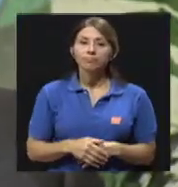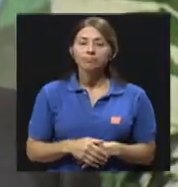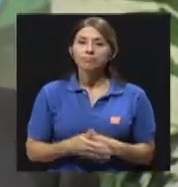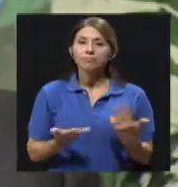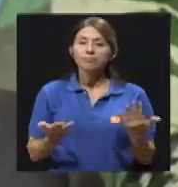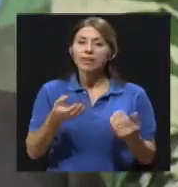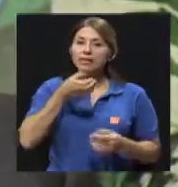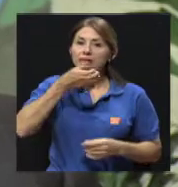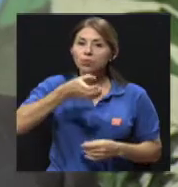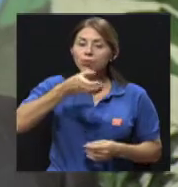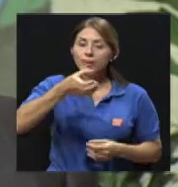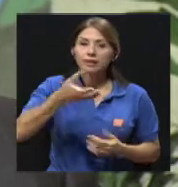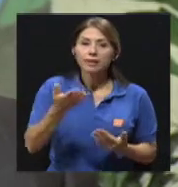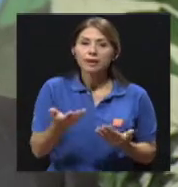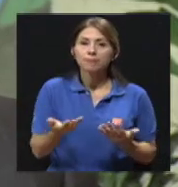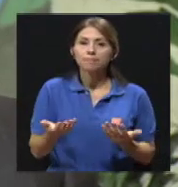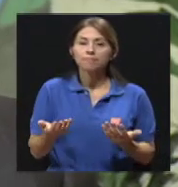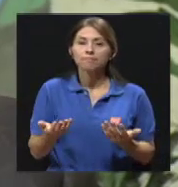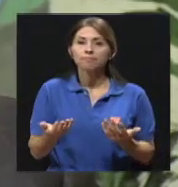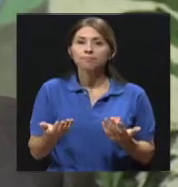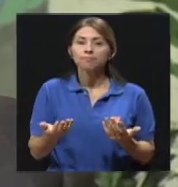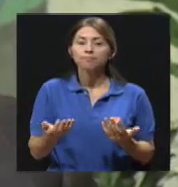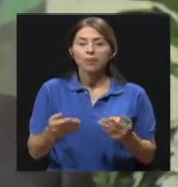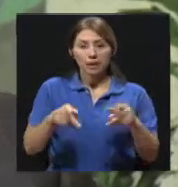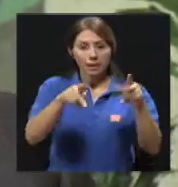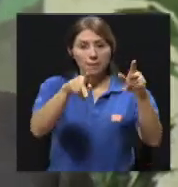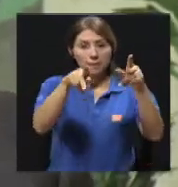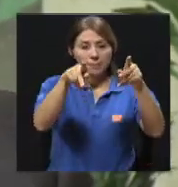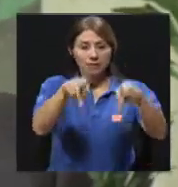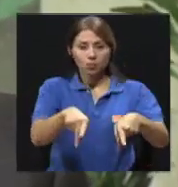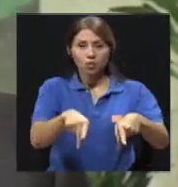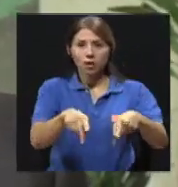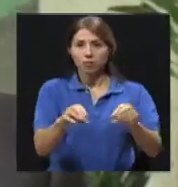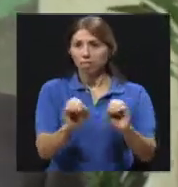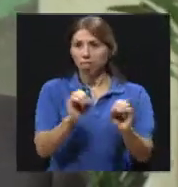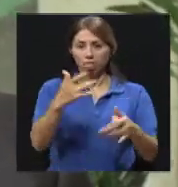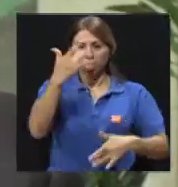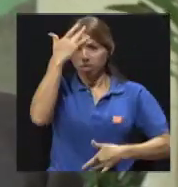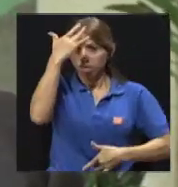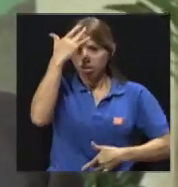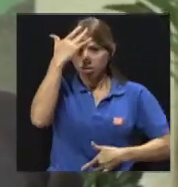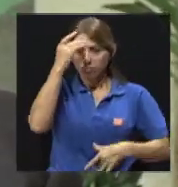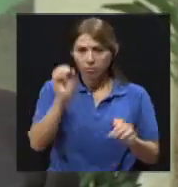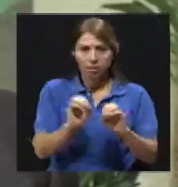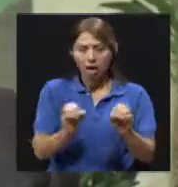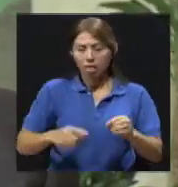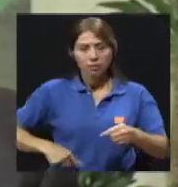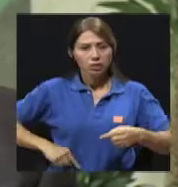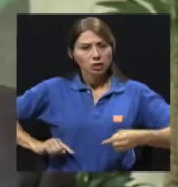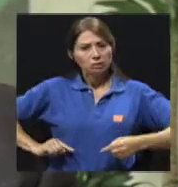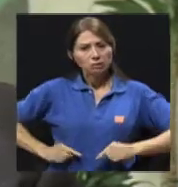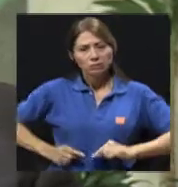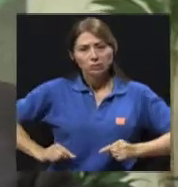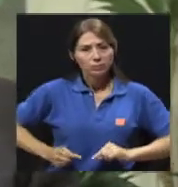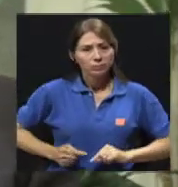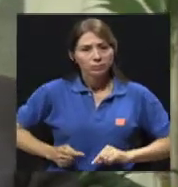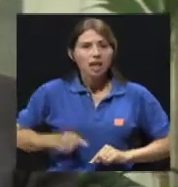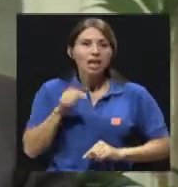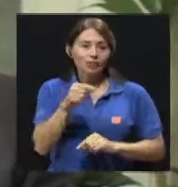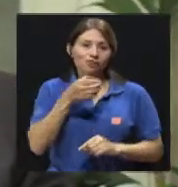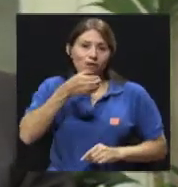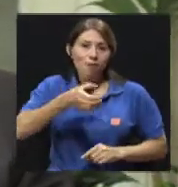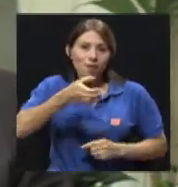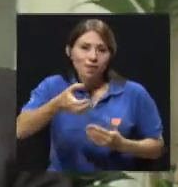Se recomienda, digamos, que el individuo no padezca de dolor abdominal, normalmente. Eso se